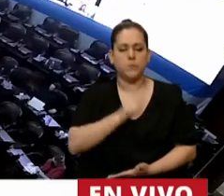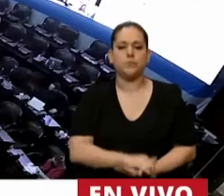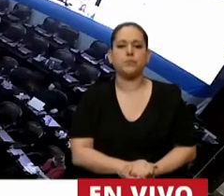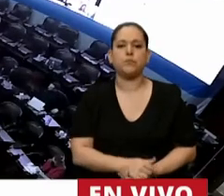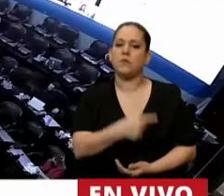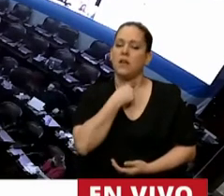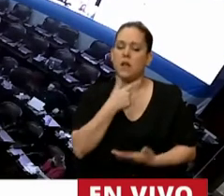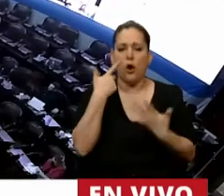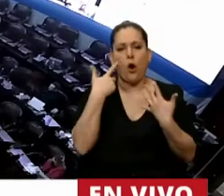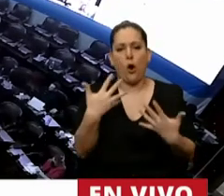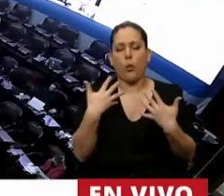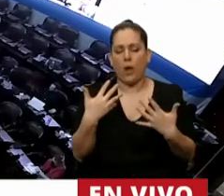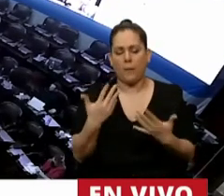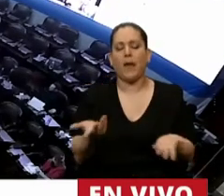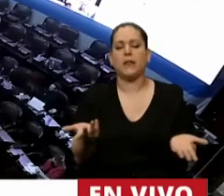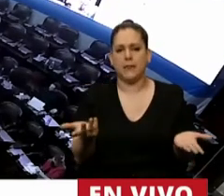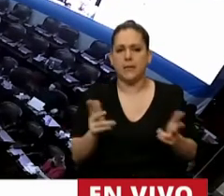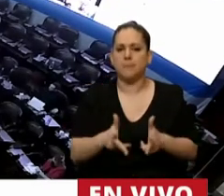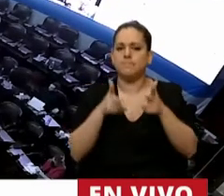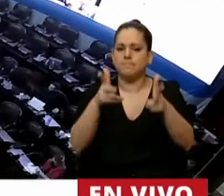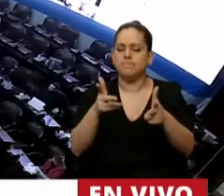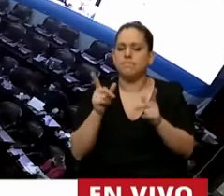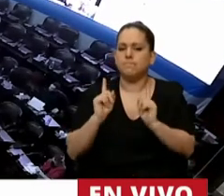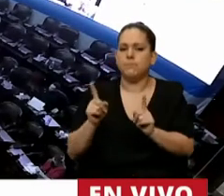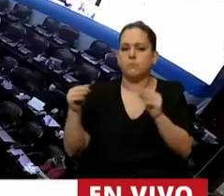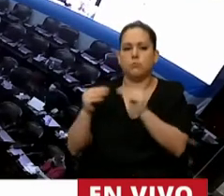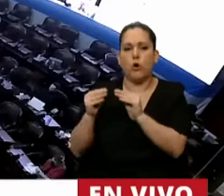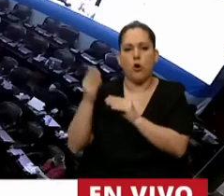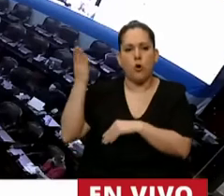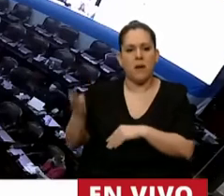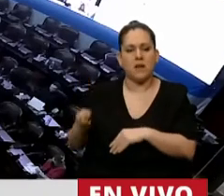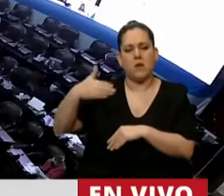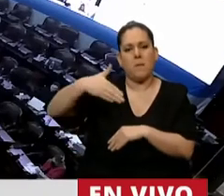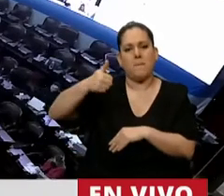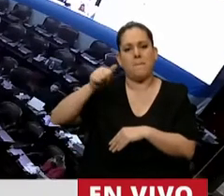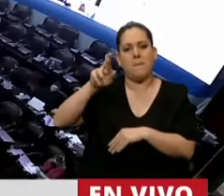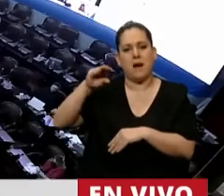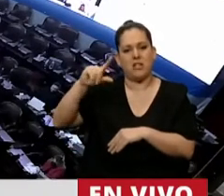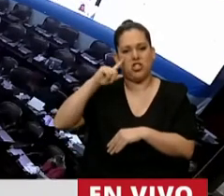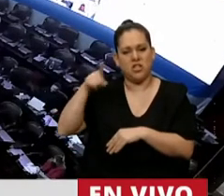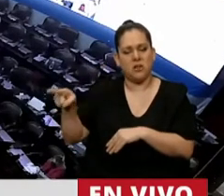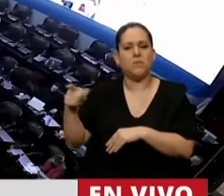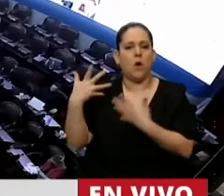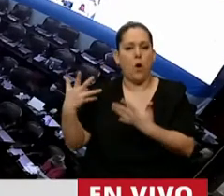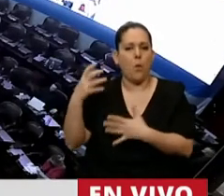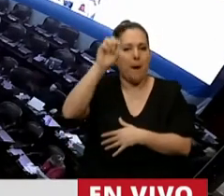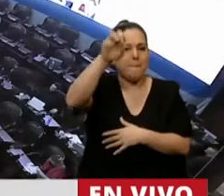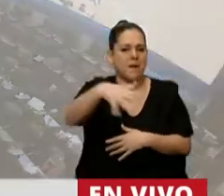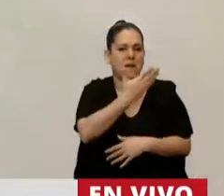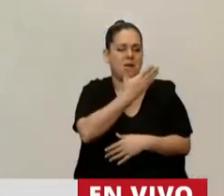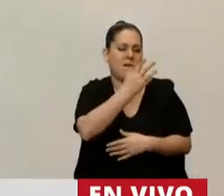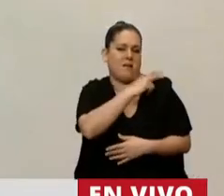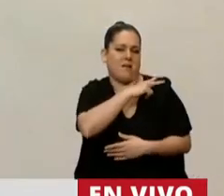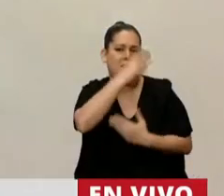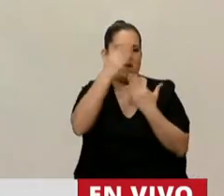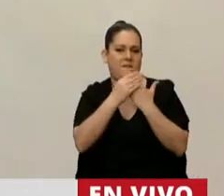Quiero obviamente recalcar y destacar las palabras de mi colega Omar de Marci con respecto obviamente a la presencia del señor Jefe